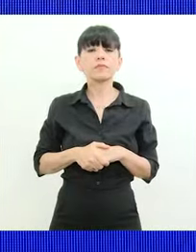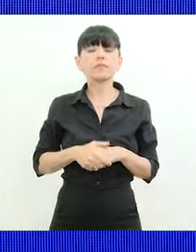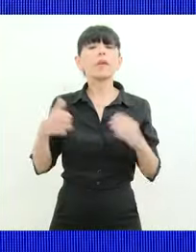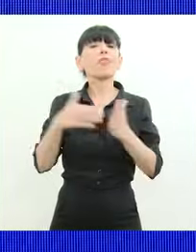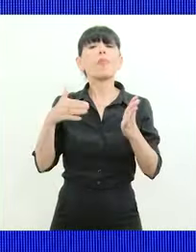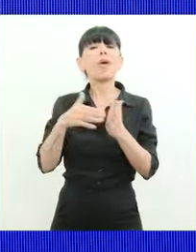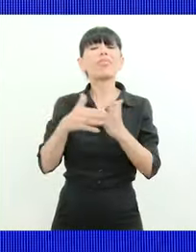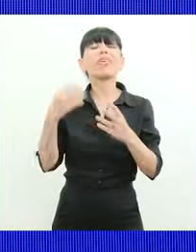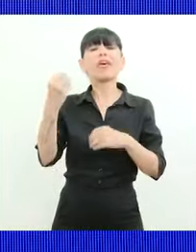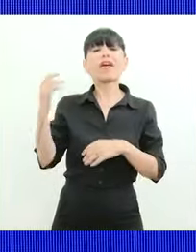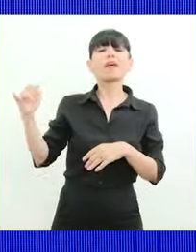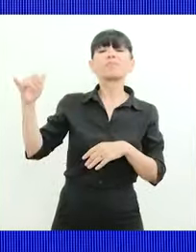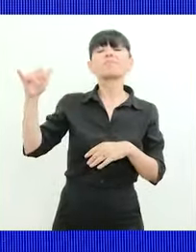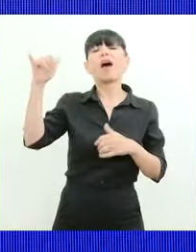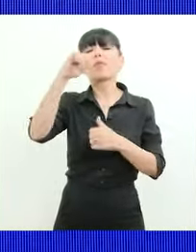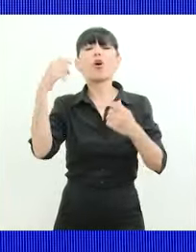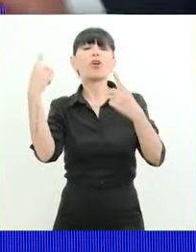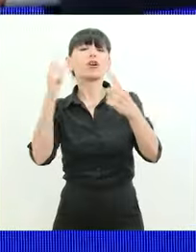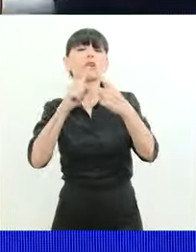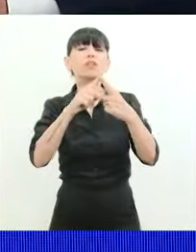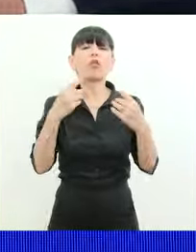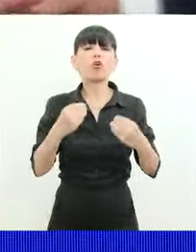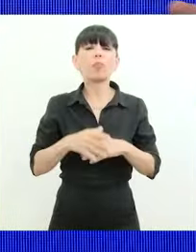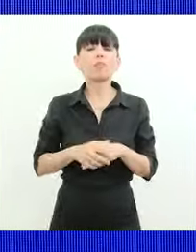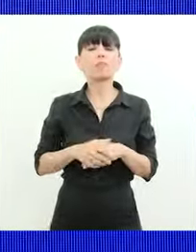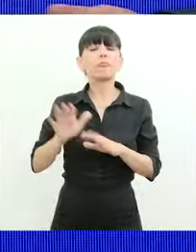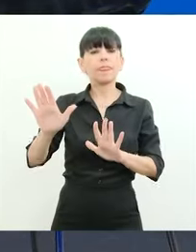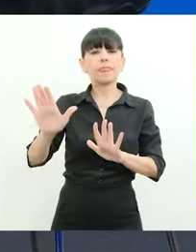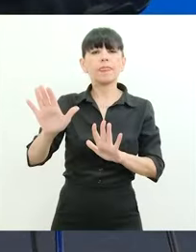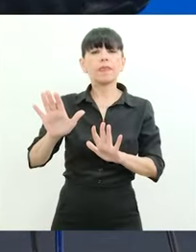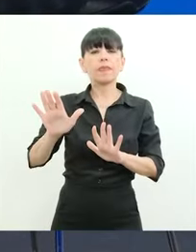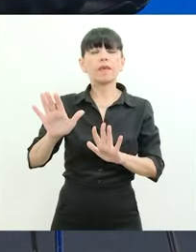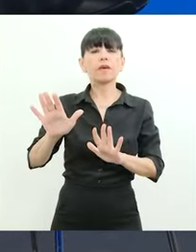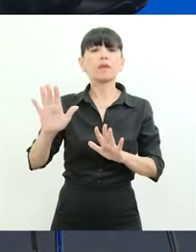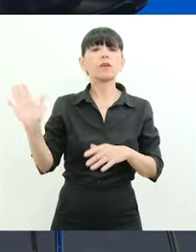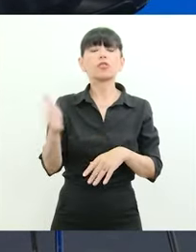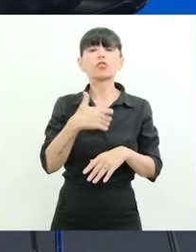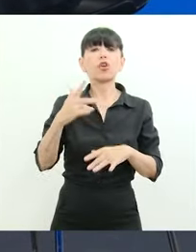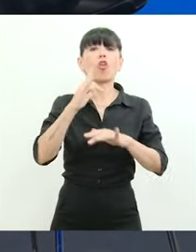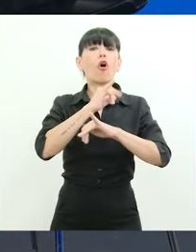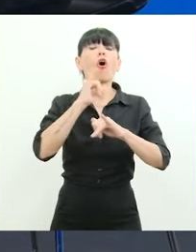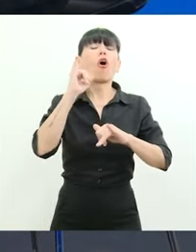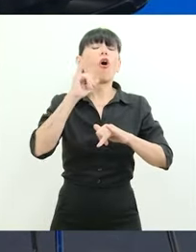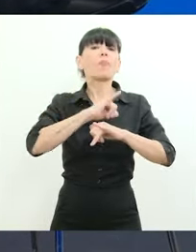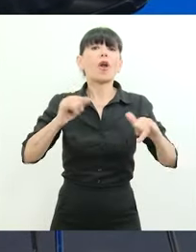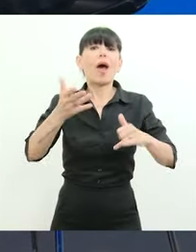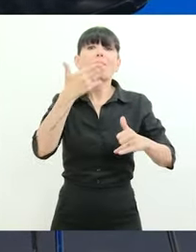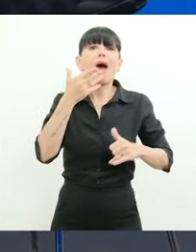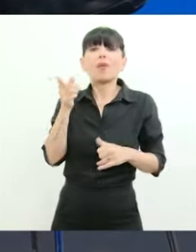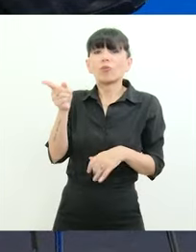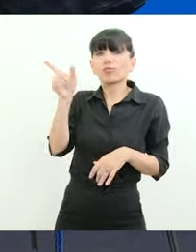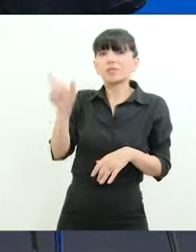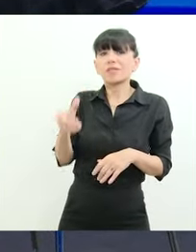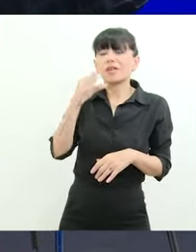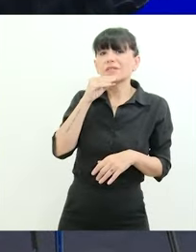Bueno, son todas cuestiones que no se discuten, que no se discuten en los debates. Si no, me habla todo el programa usted y qué hacemos con las preguntas.